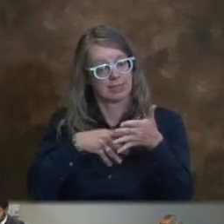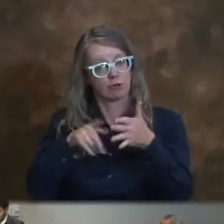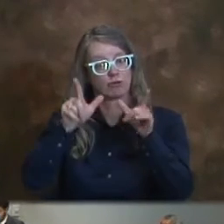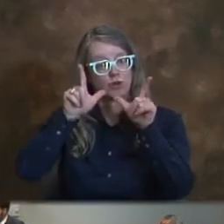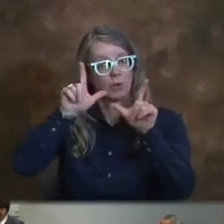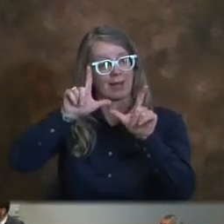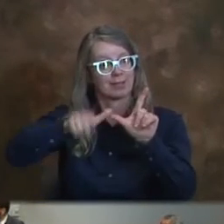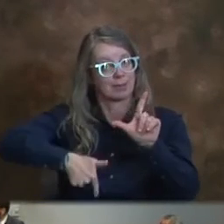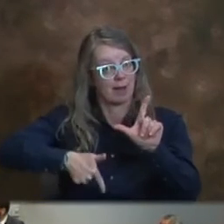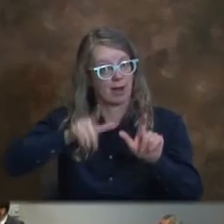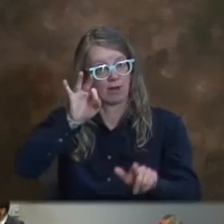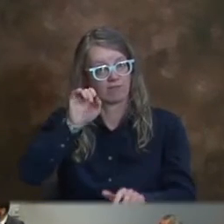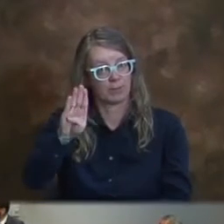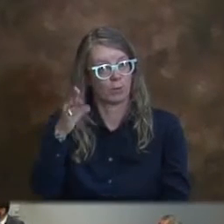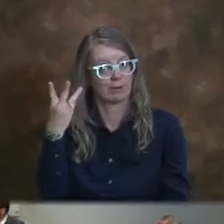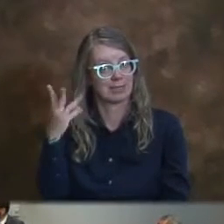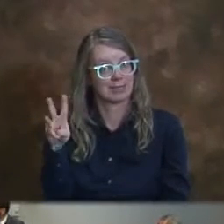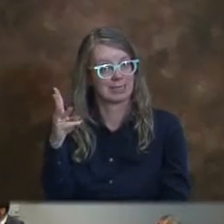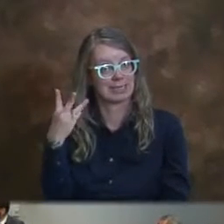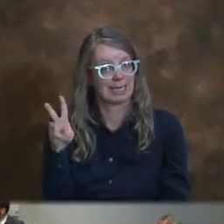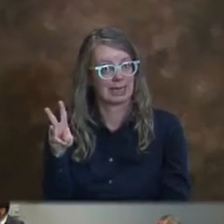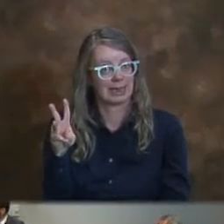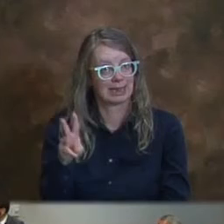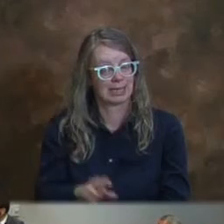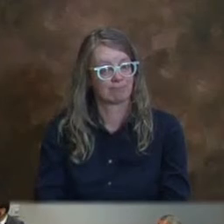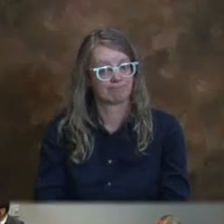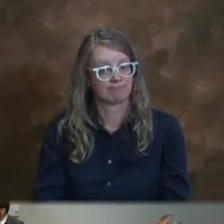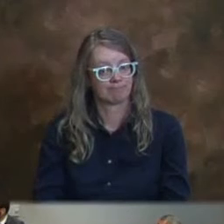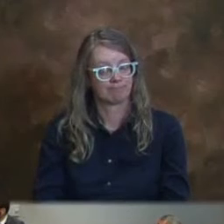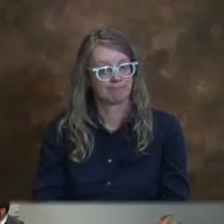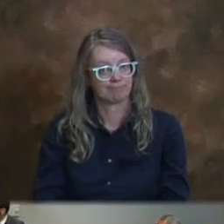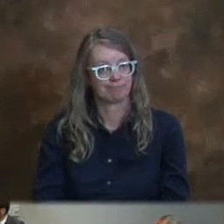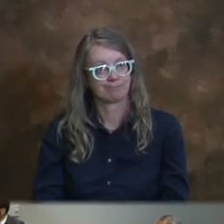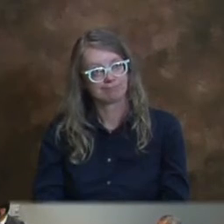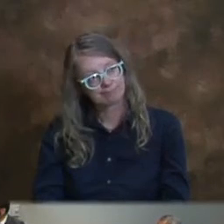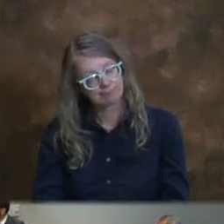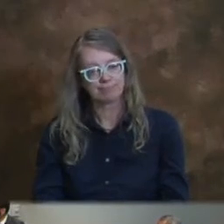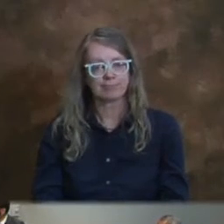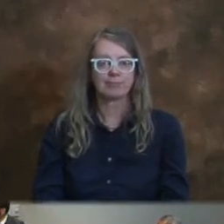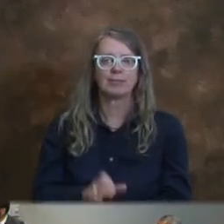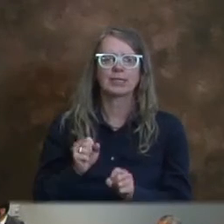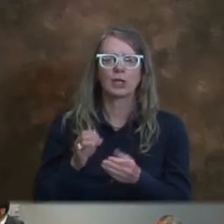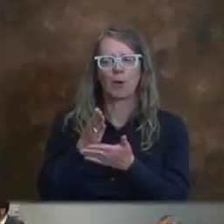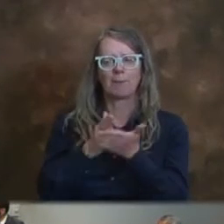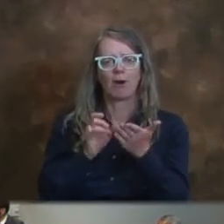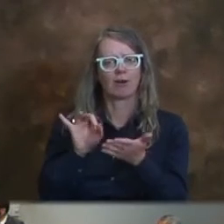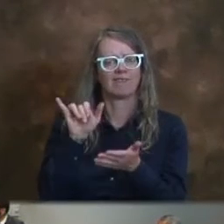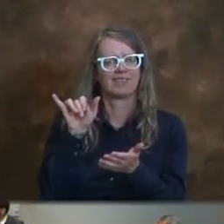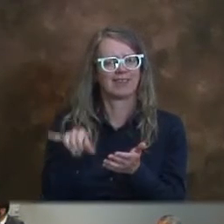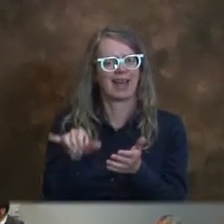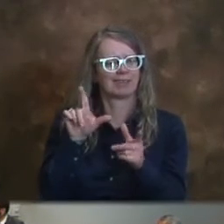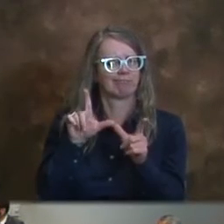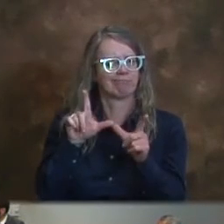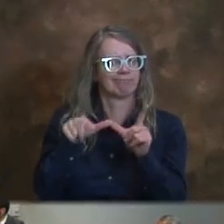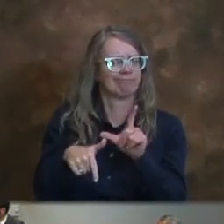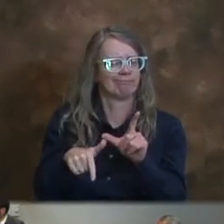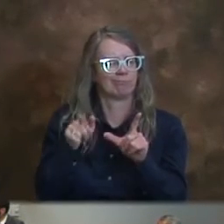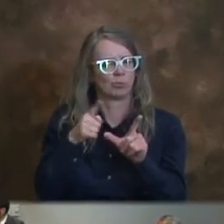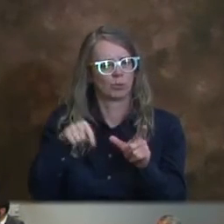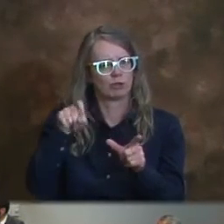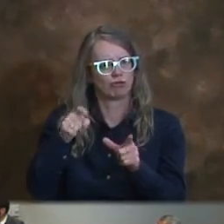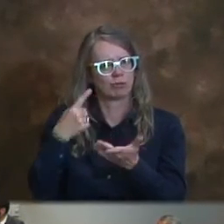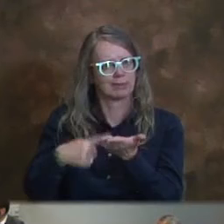a caducar el 16 de febrero. Y como parte de eso, deberíamos también